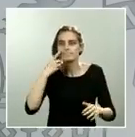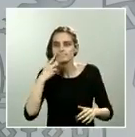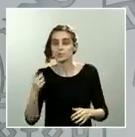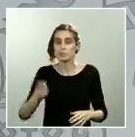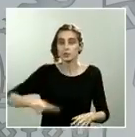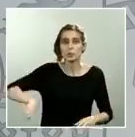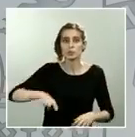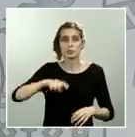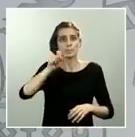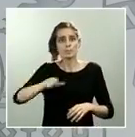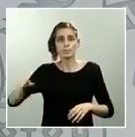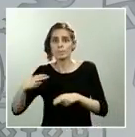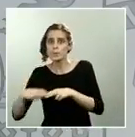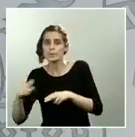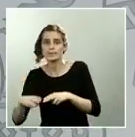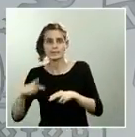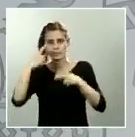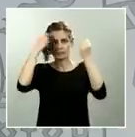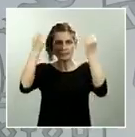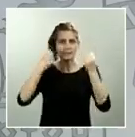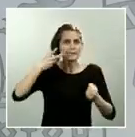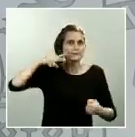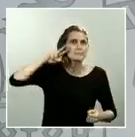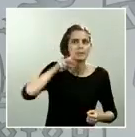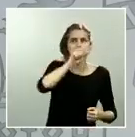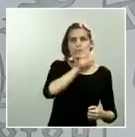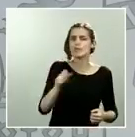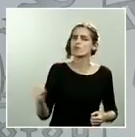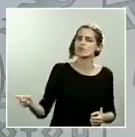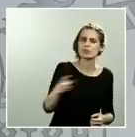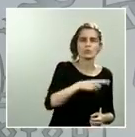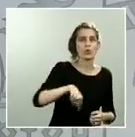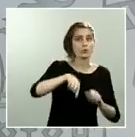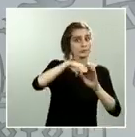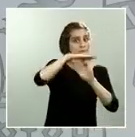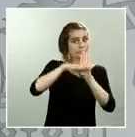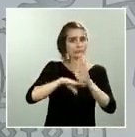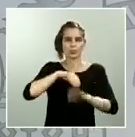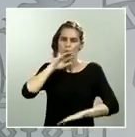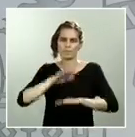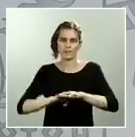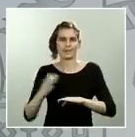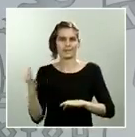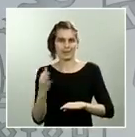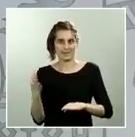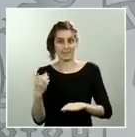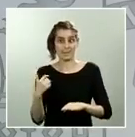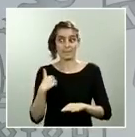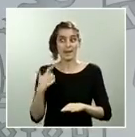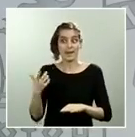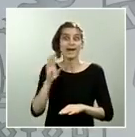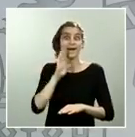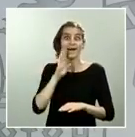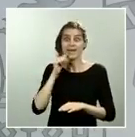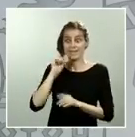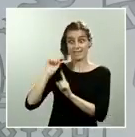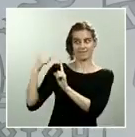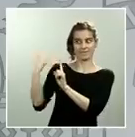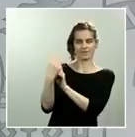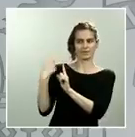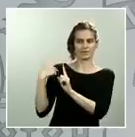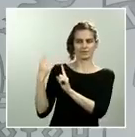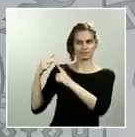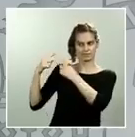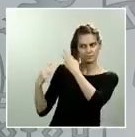siguiendo esas instrucciones para que esos marcadores nos puedan indicar si tenemos que profundizar, si podemos ir en esa dirección